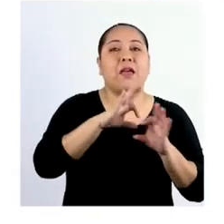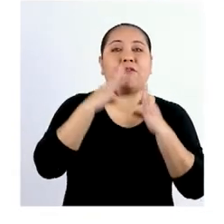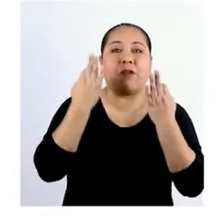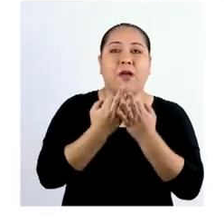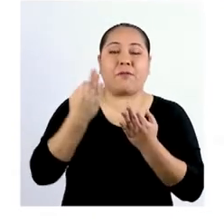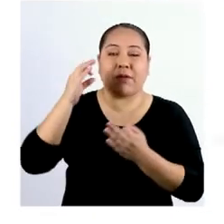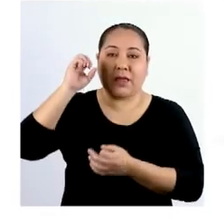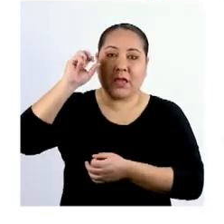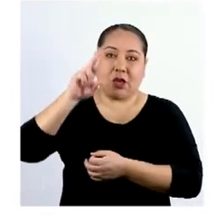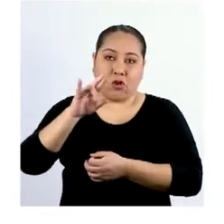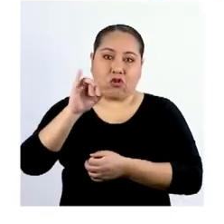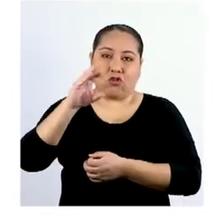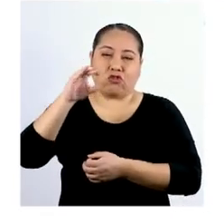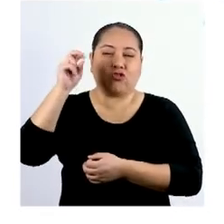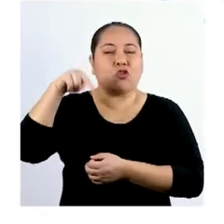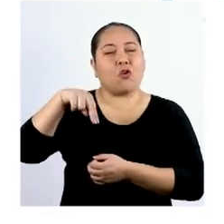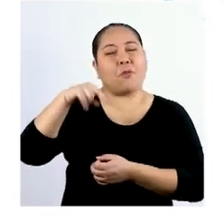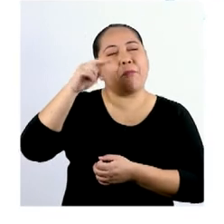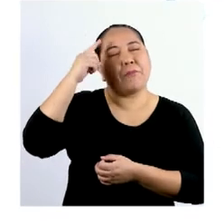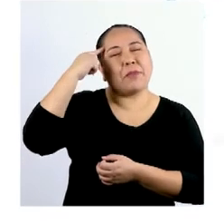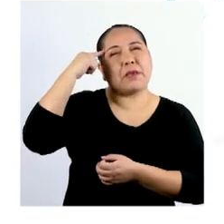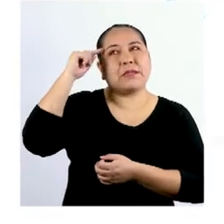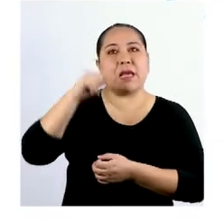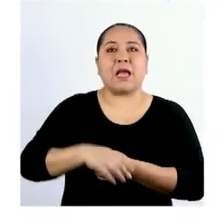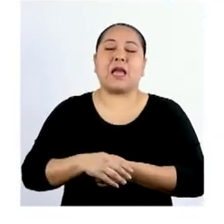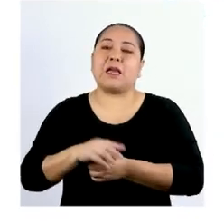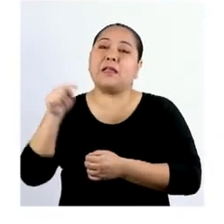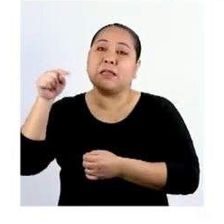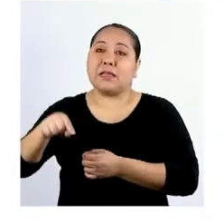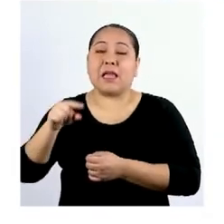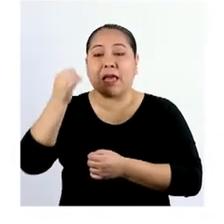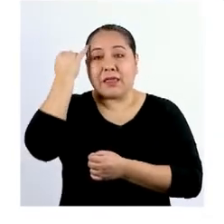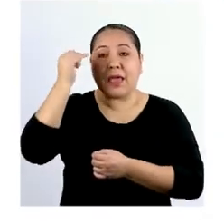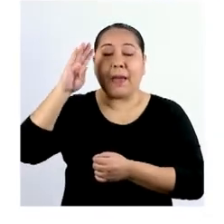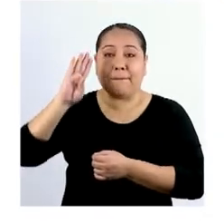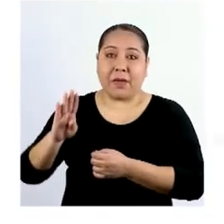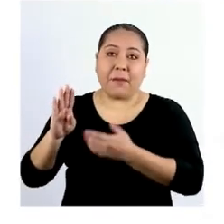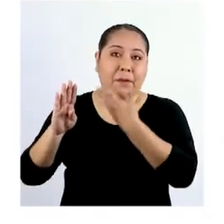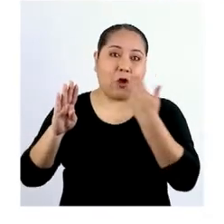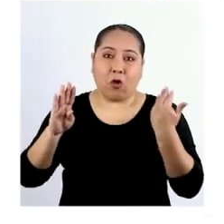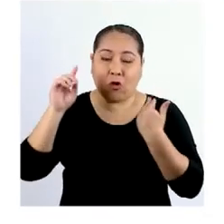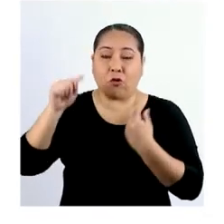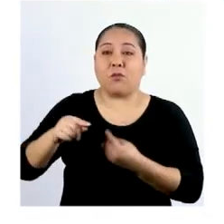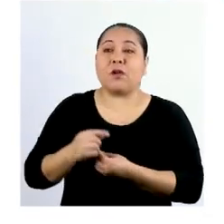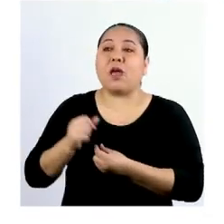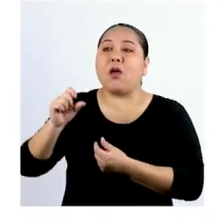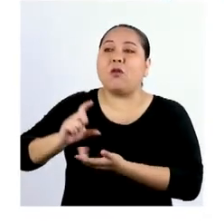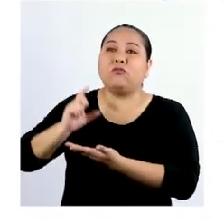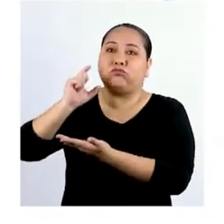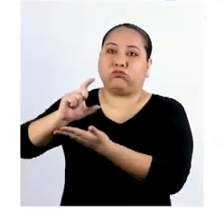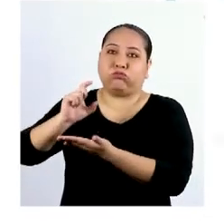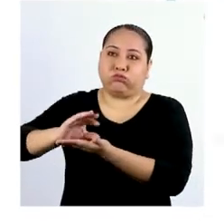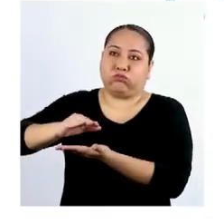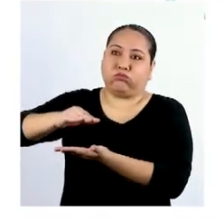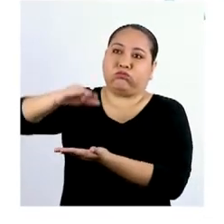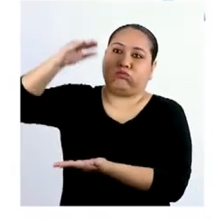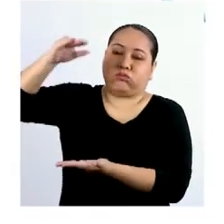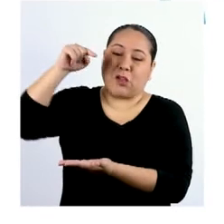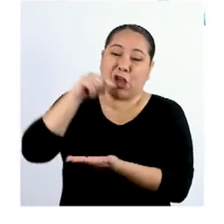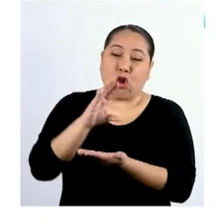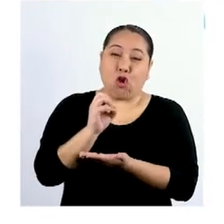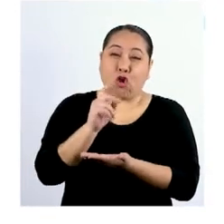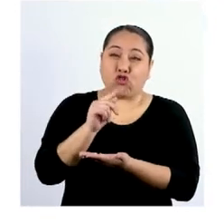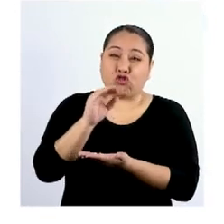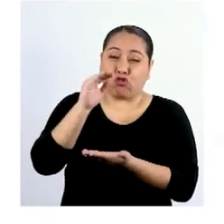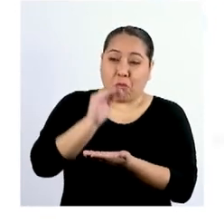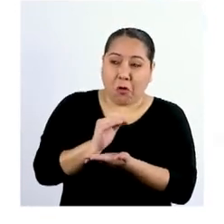familia de Rocío, se considera que la opción B es la más conveniente, pues el beneficio es mayor que el costo.